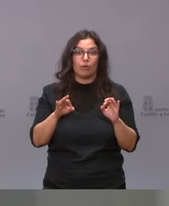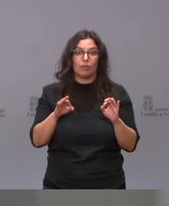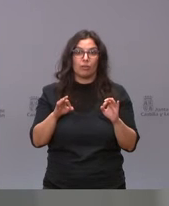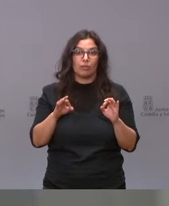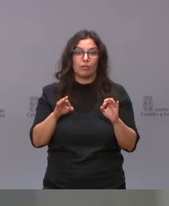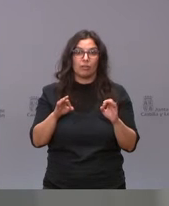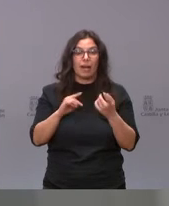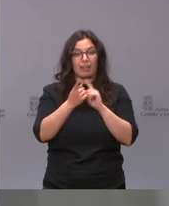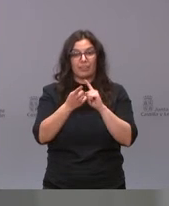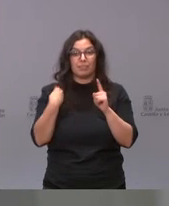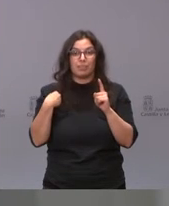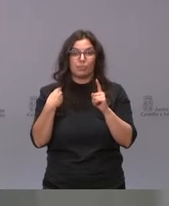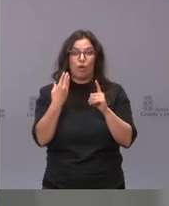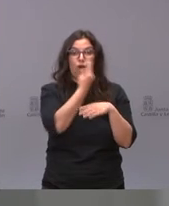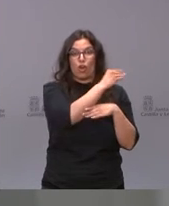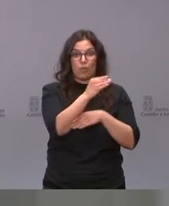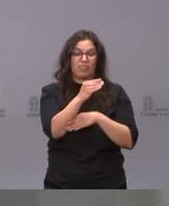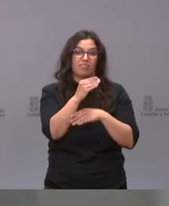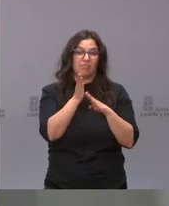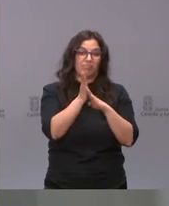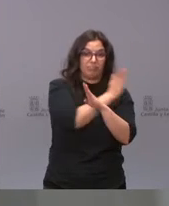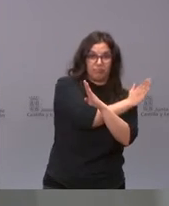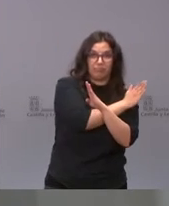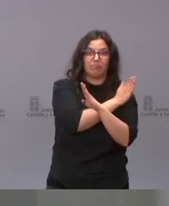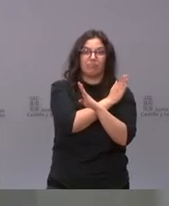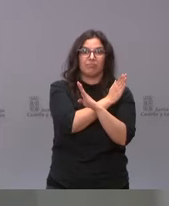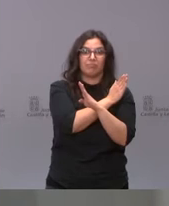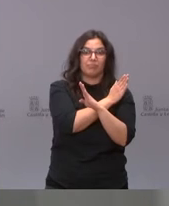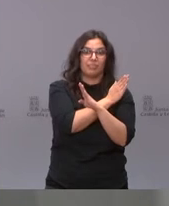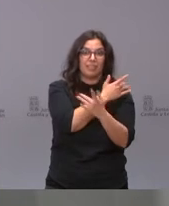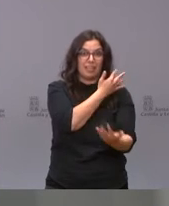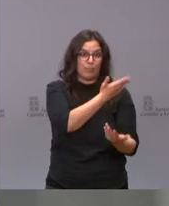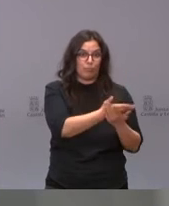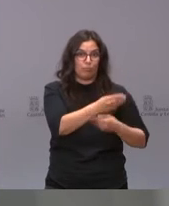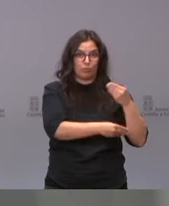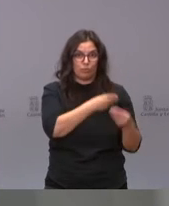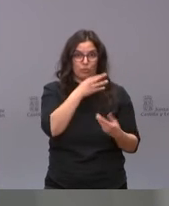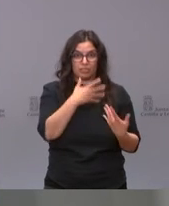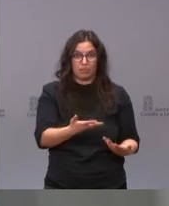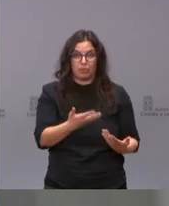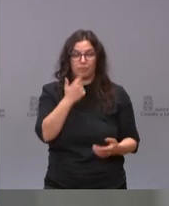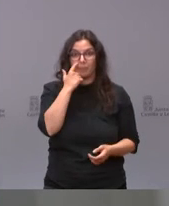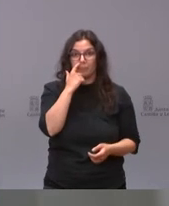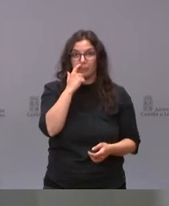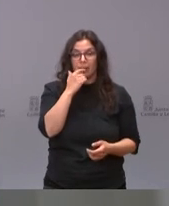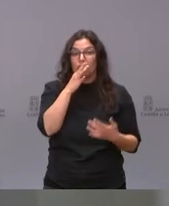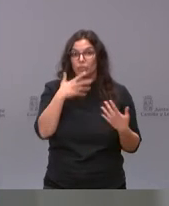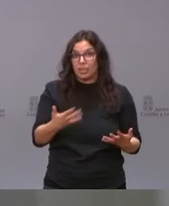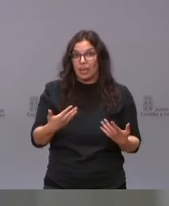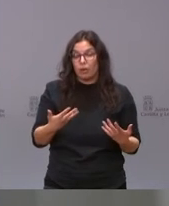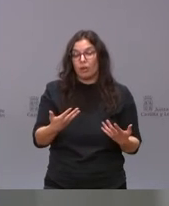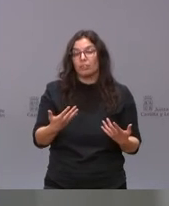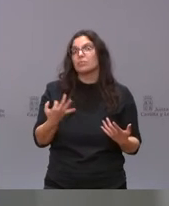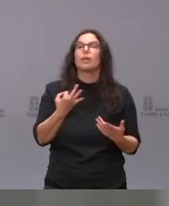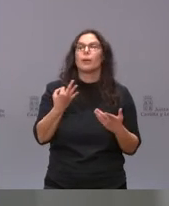de los 60-65 y esto nos va a permitir concentrar la campaña de